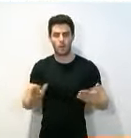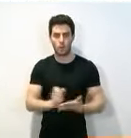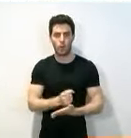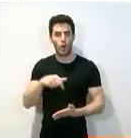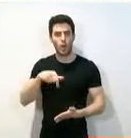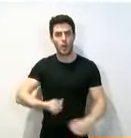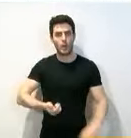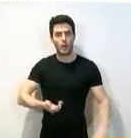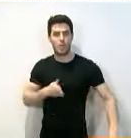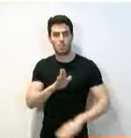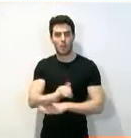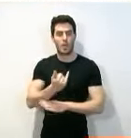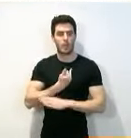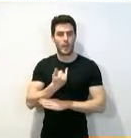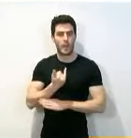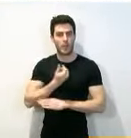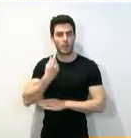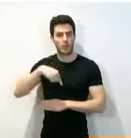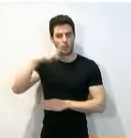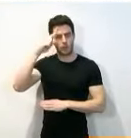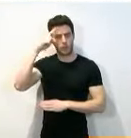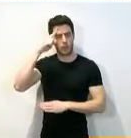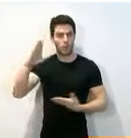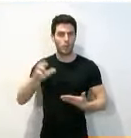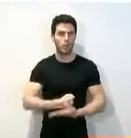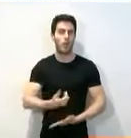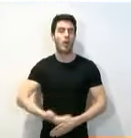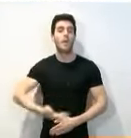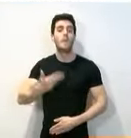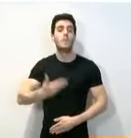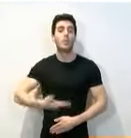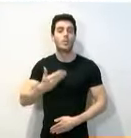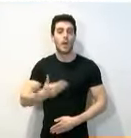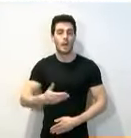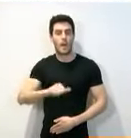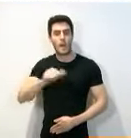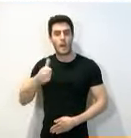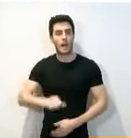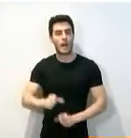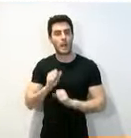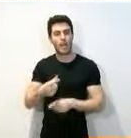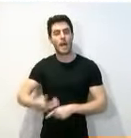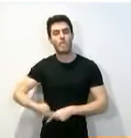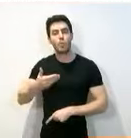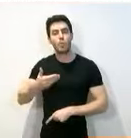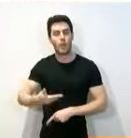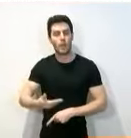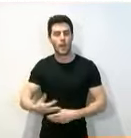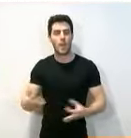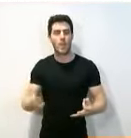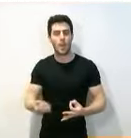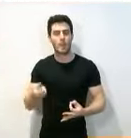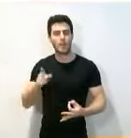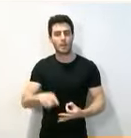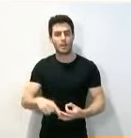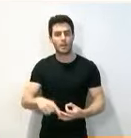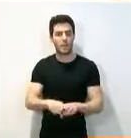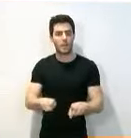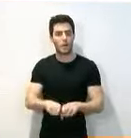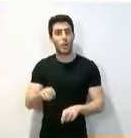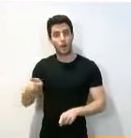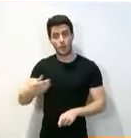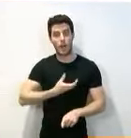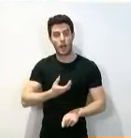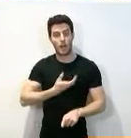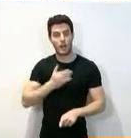tenemos representación en esta Cámara somos conscientes de la importancia que tiene darle a Nájera la relevancia que tiene. Y, como está allí su alcalde,